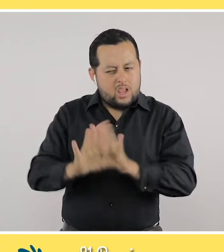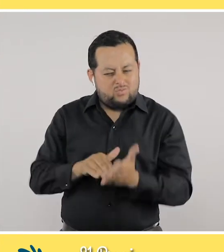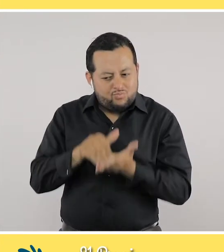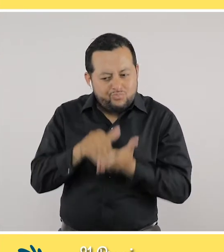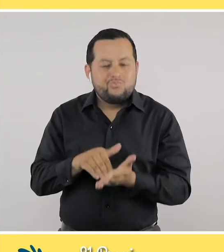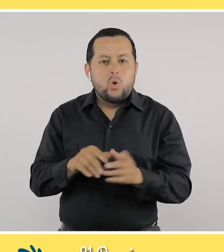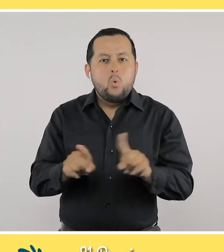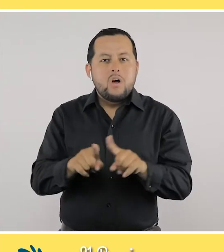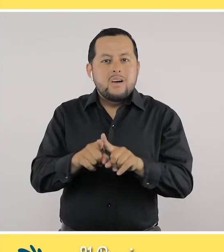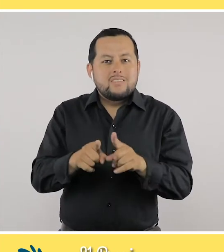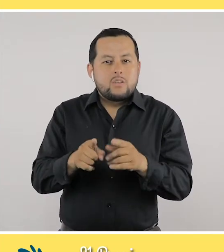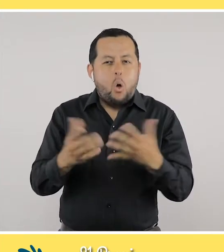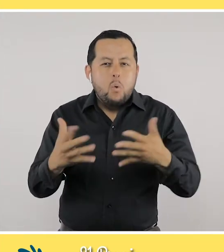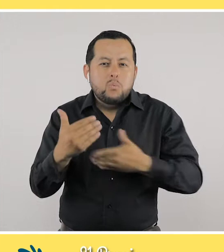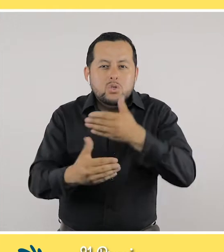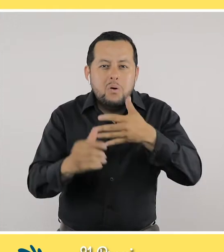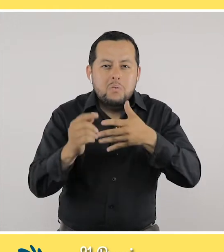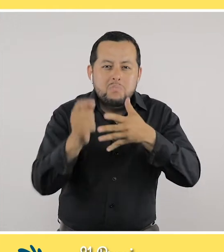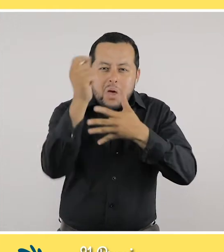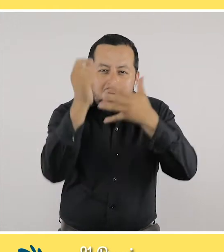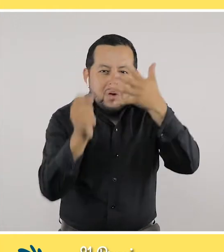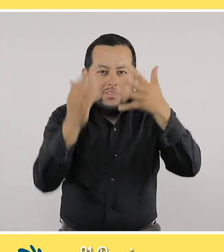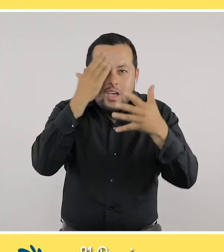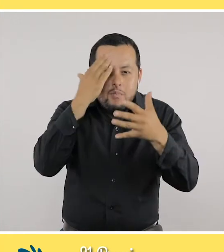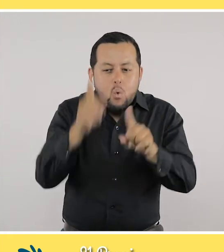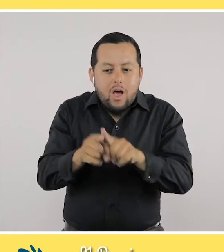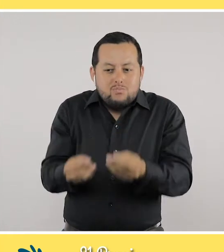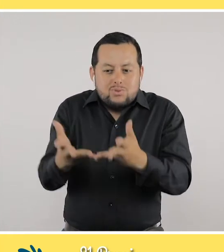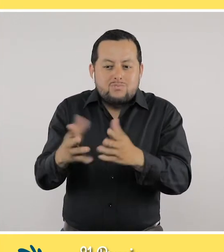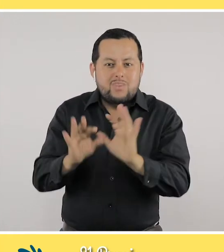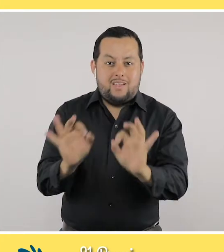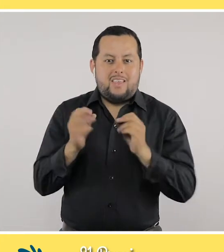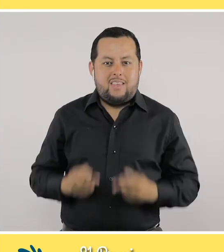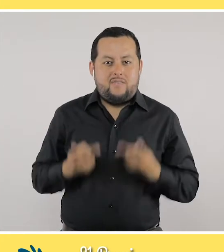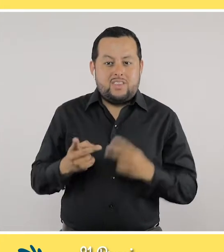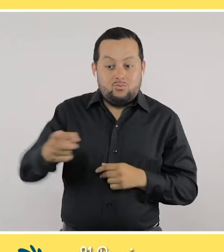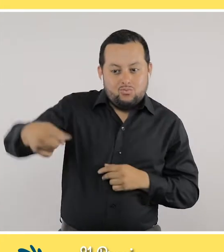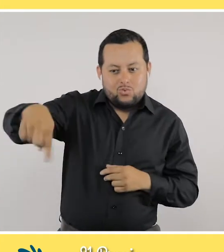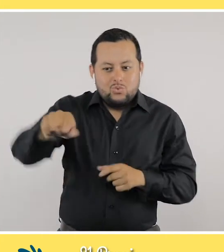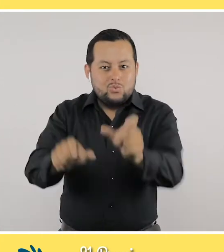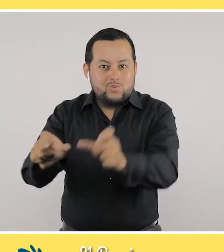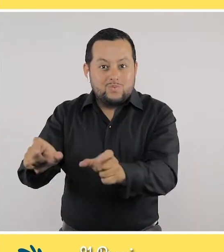nos diera aquellos lineamientos en los cuales nosotros pudiéramos aportar realmente a la calidad de vida de ellos.